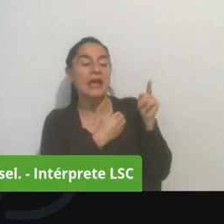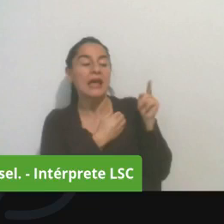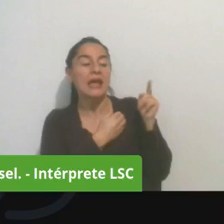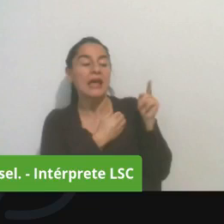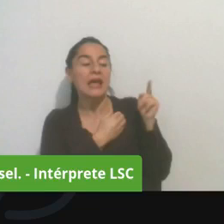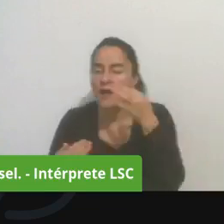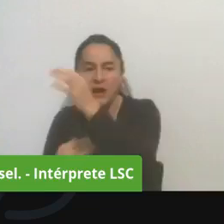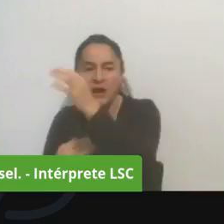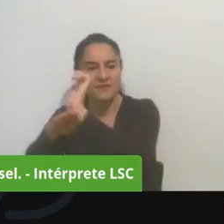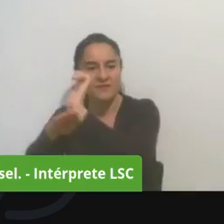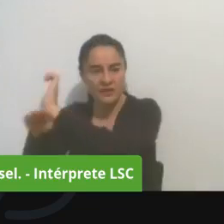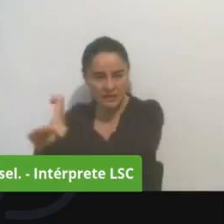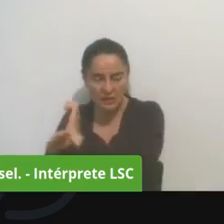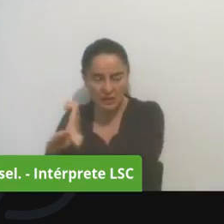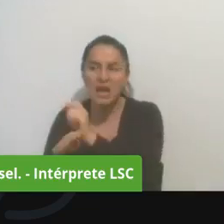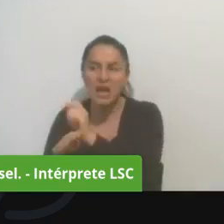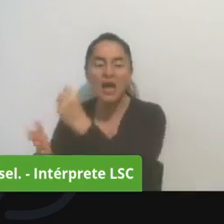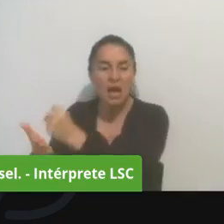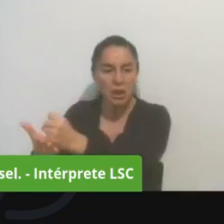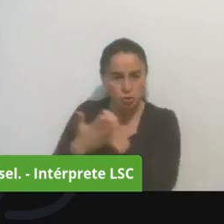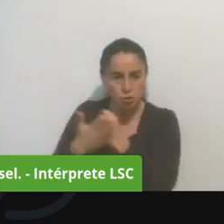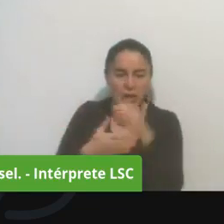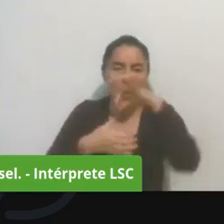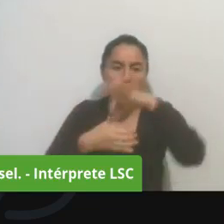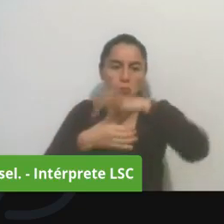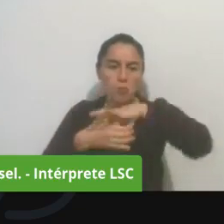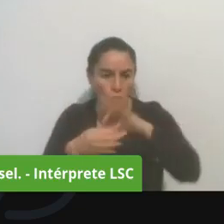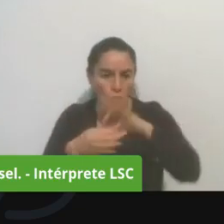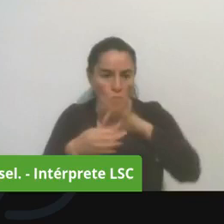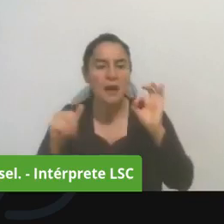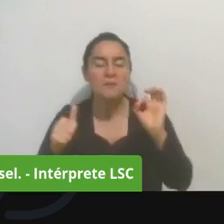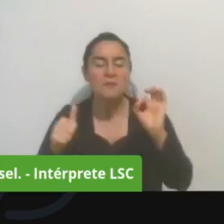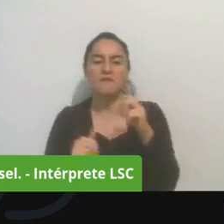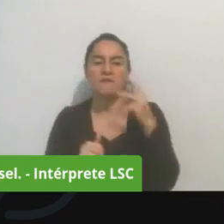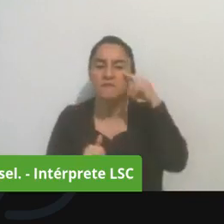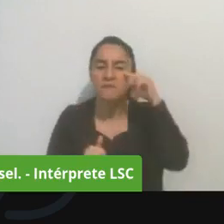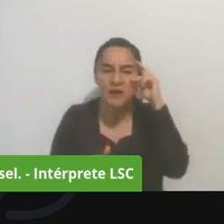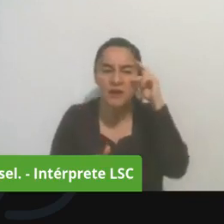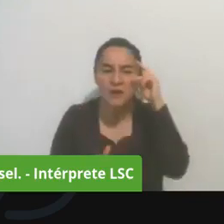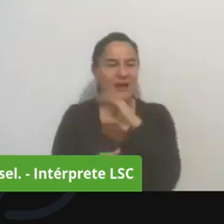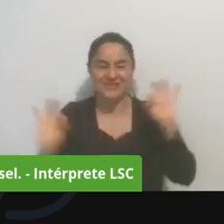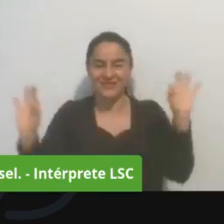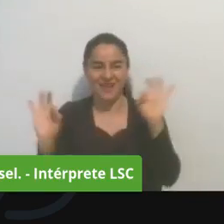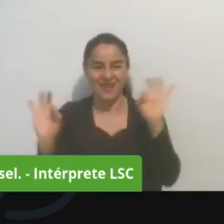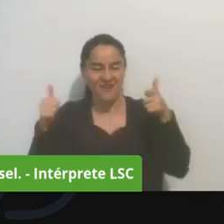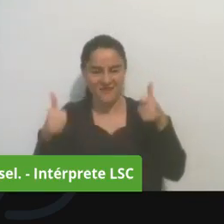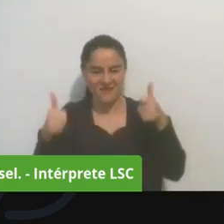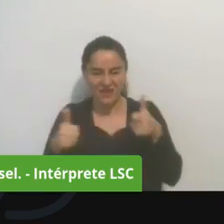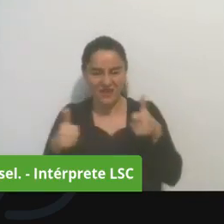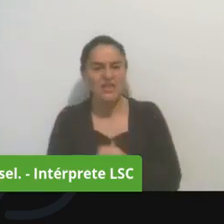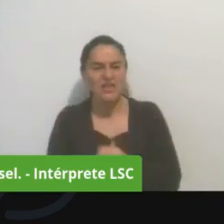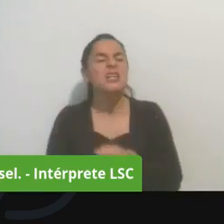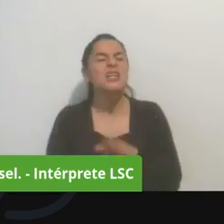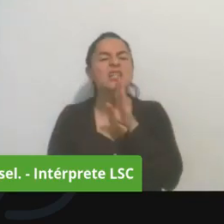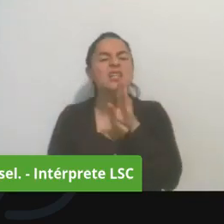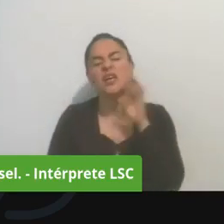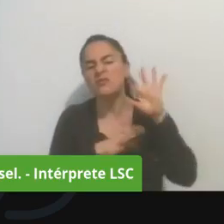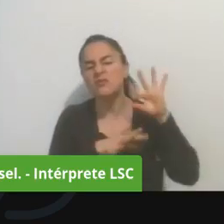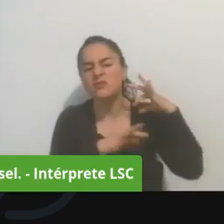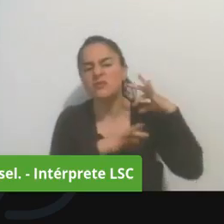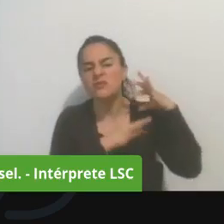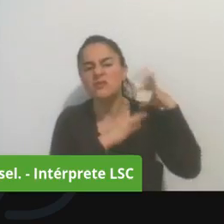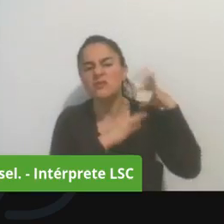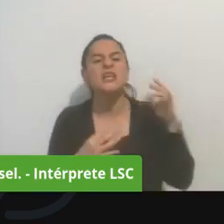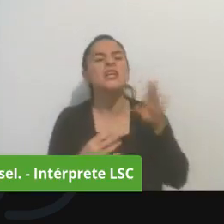propuestas del presupuesto participativo lo dijo nuestra alcaldesa quien va a tener más poder en los barrios quien tenga más incidencia cuál es la organización que más